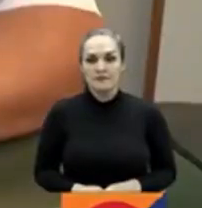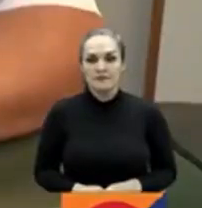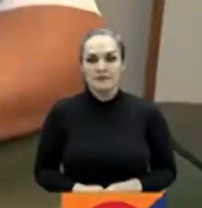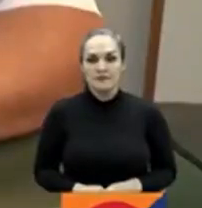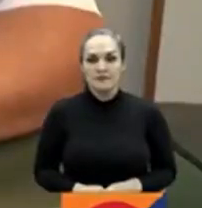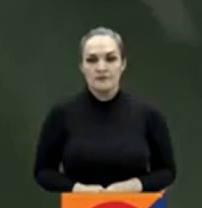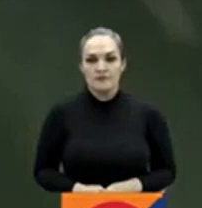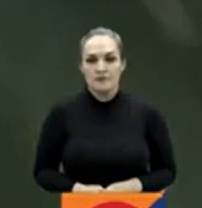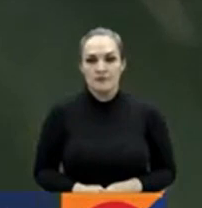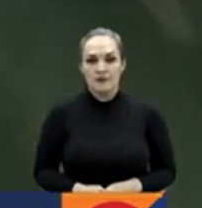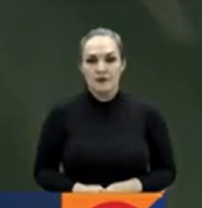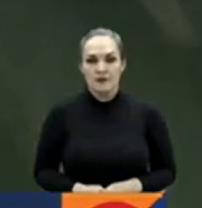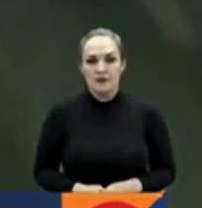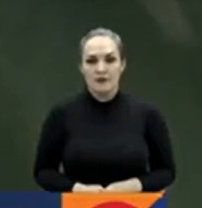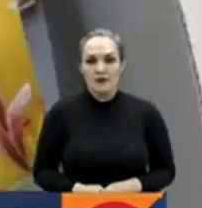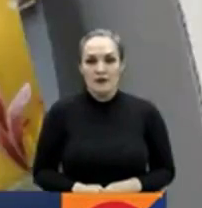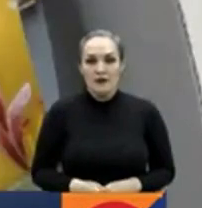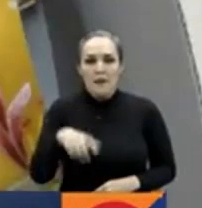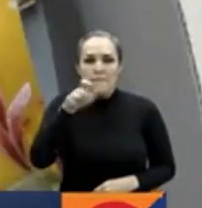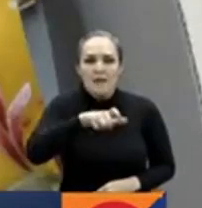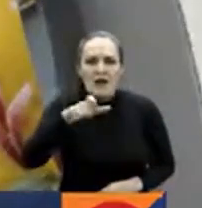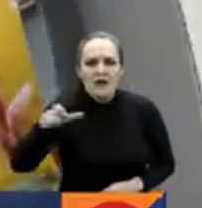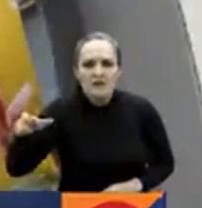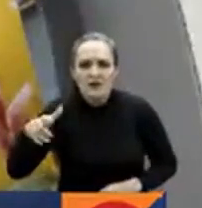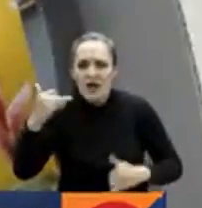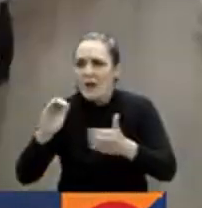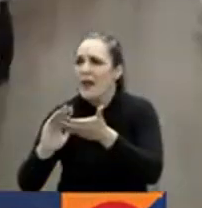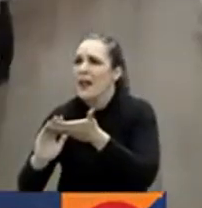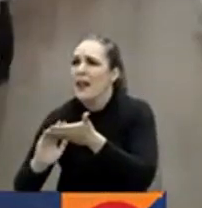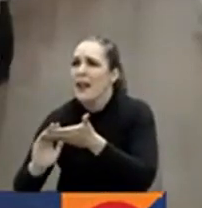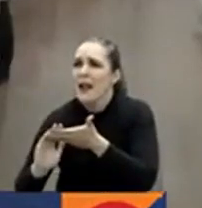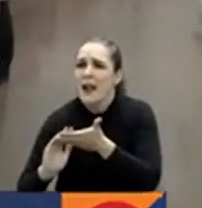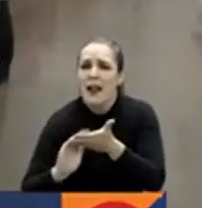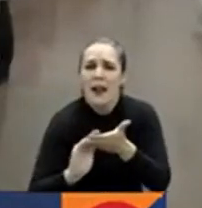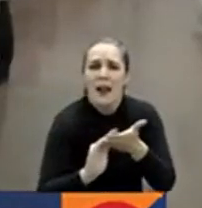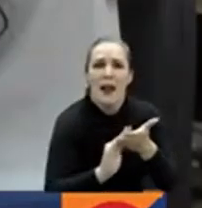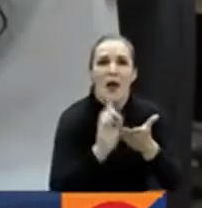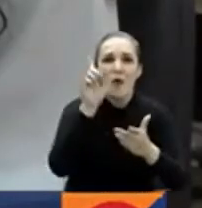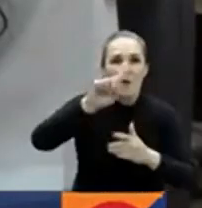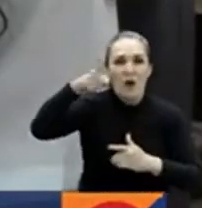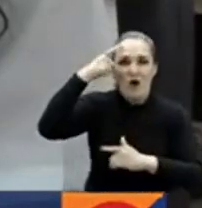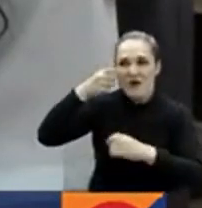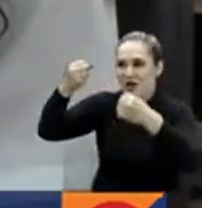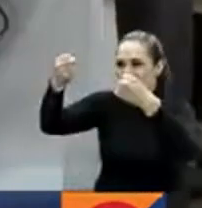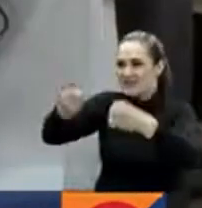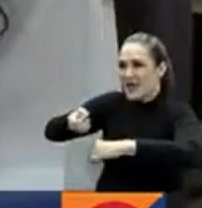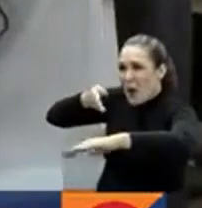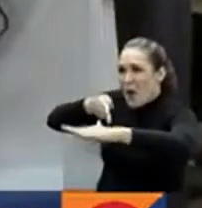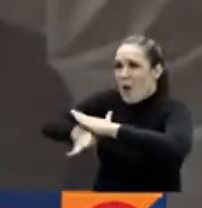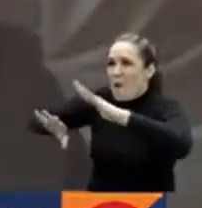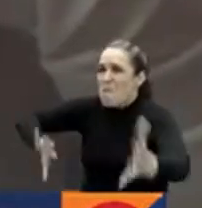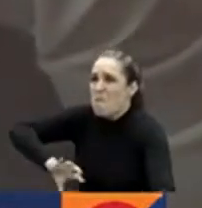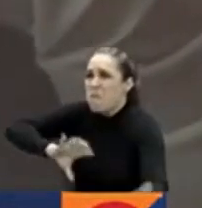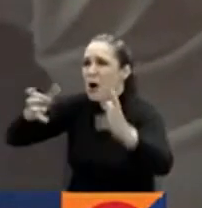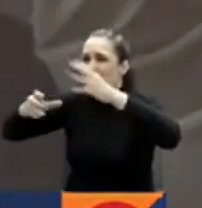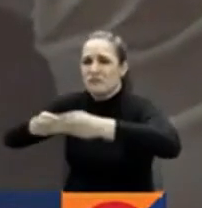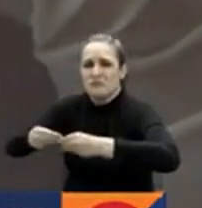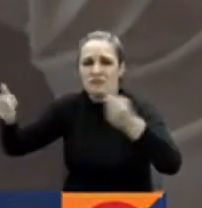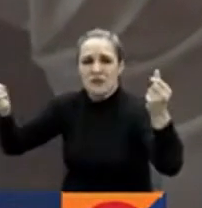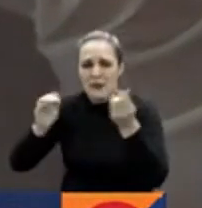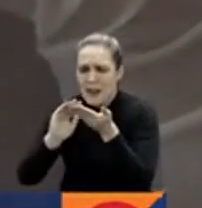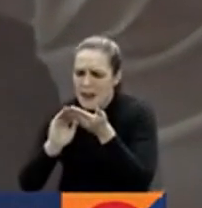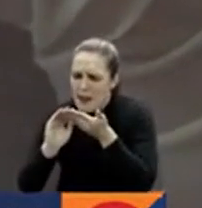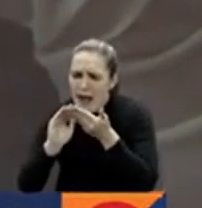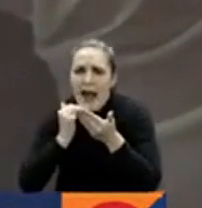Manos expertas ubican las piezas de un país roto y hasta con las más pequeñas intentan que vuelva a ser. Así